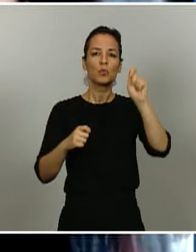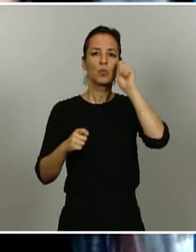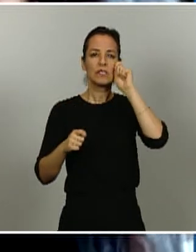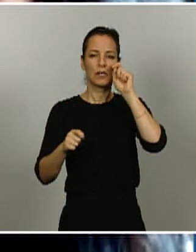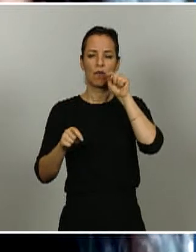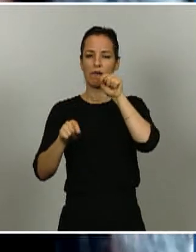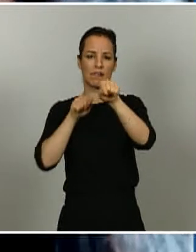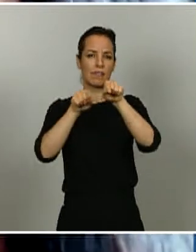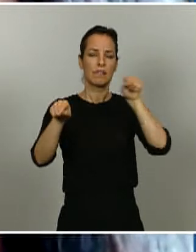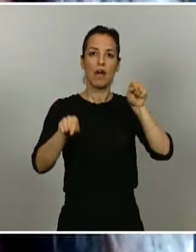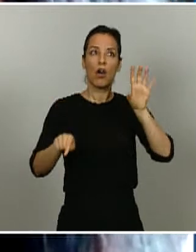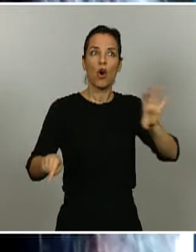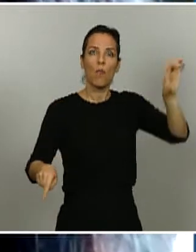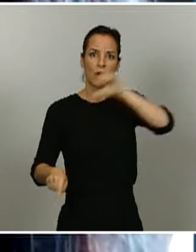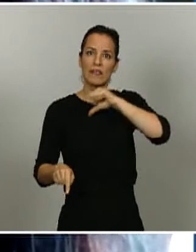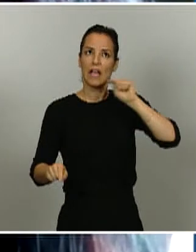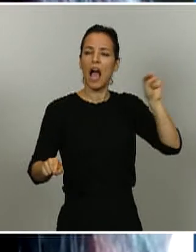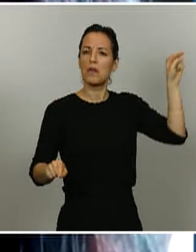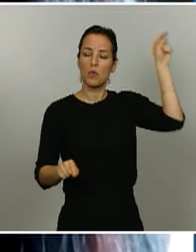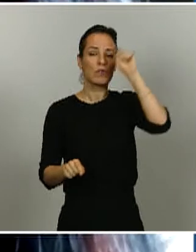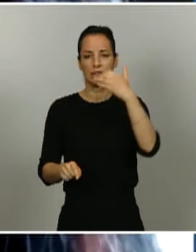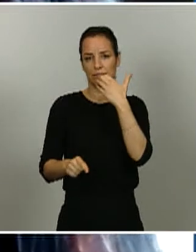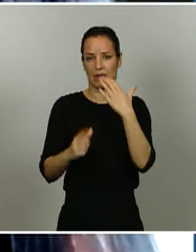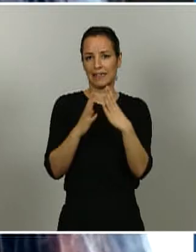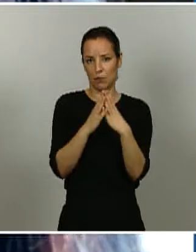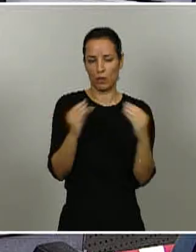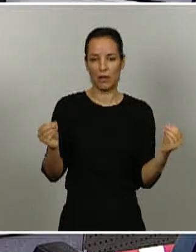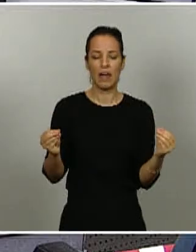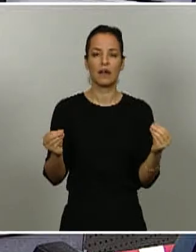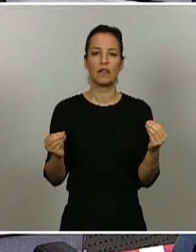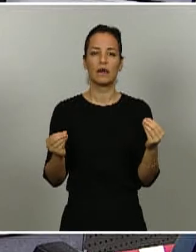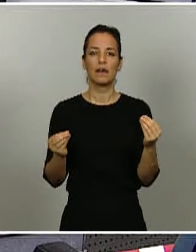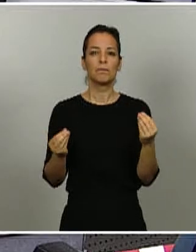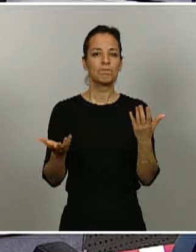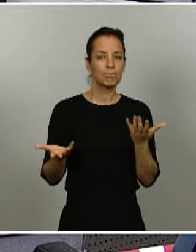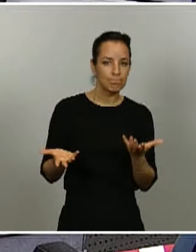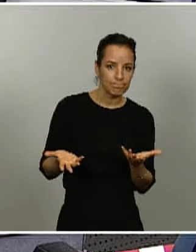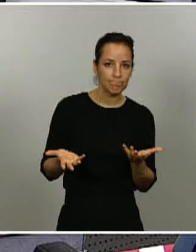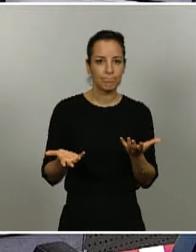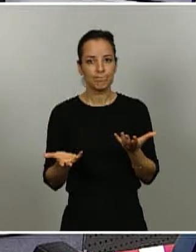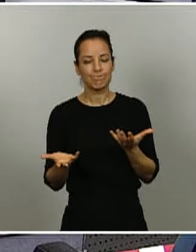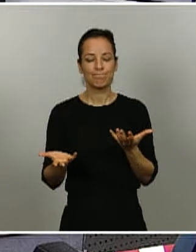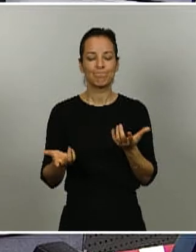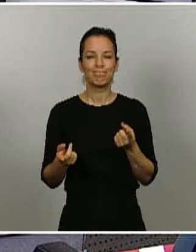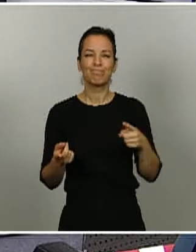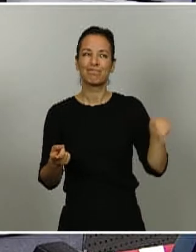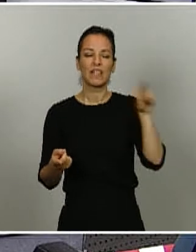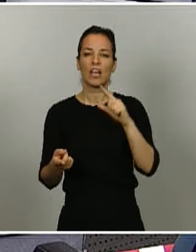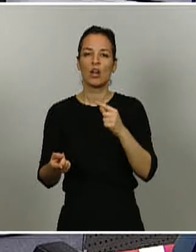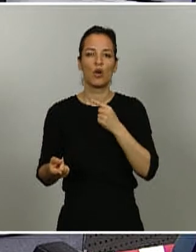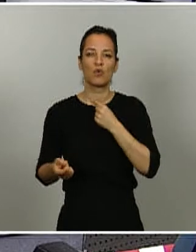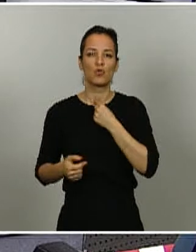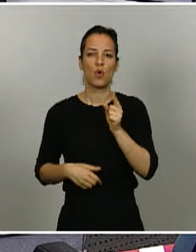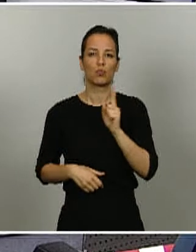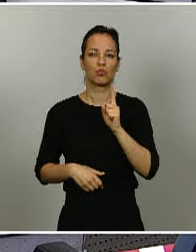comunidades, entre ellas Andalucía, pues vieron, no les gustó la medida de que